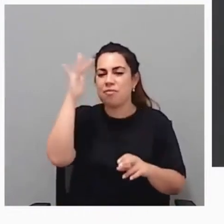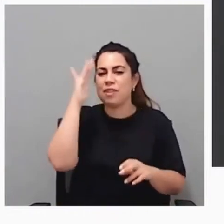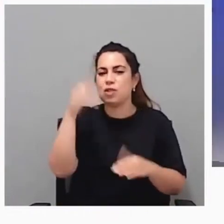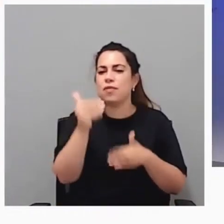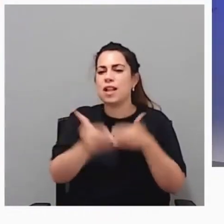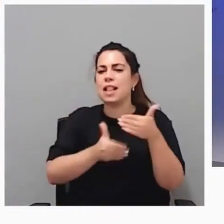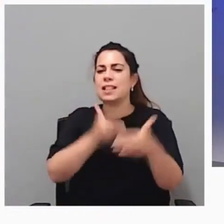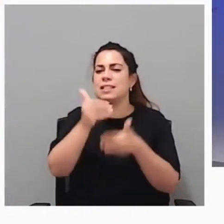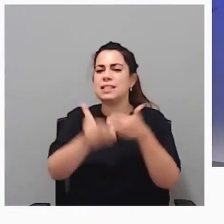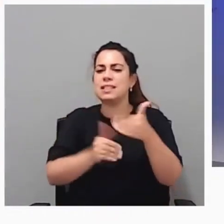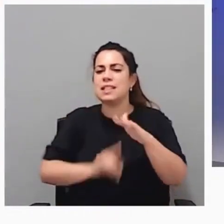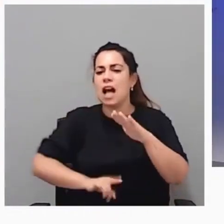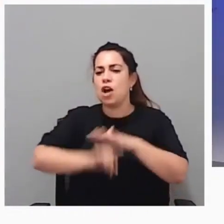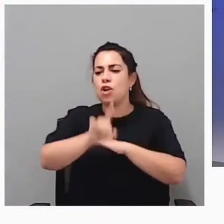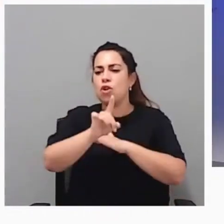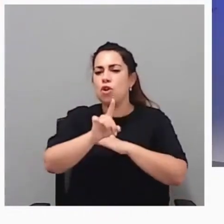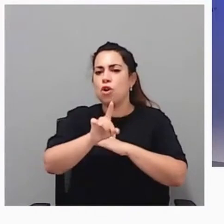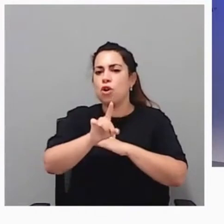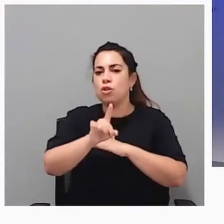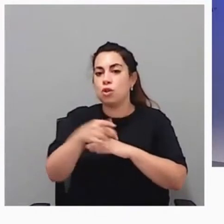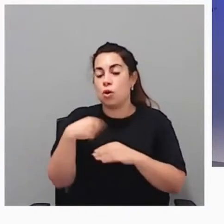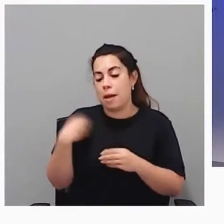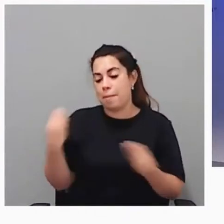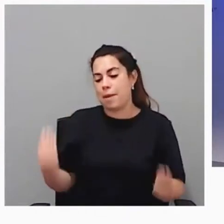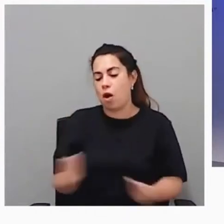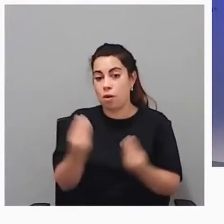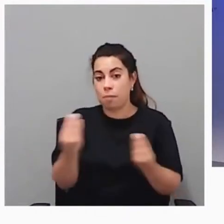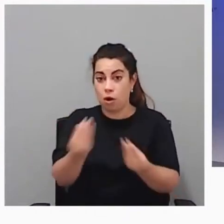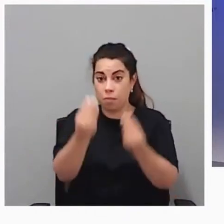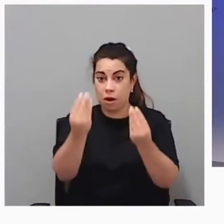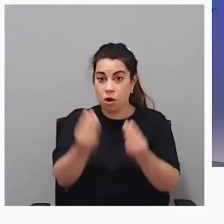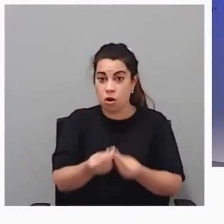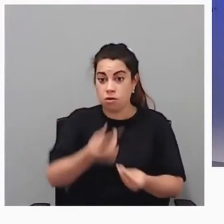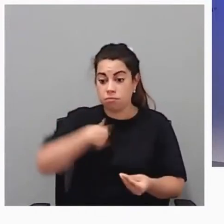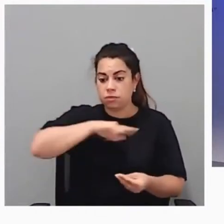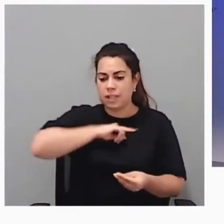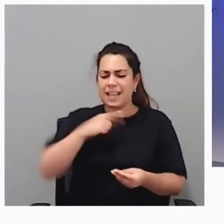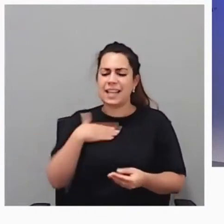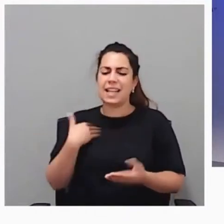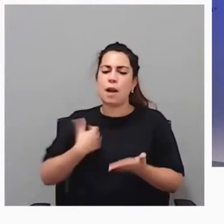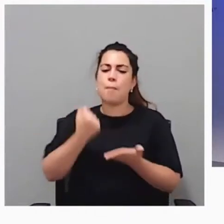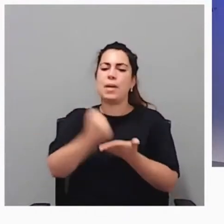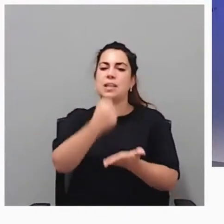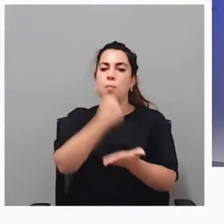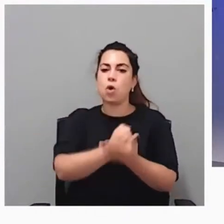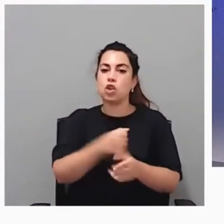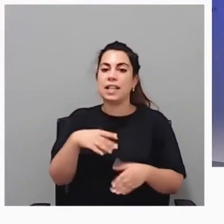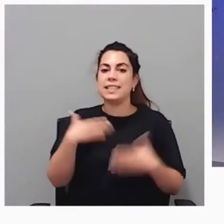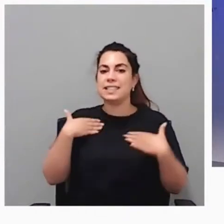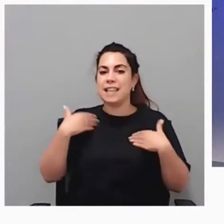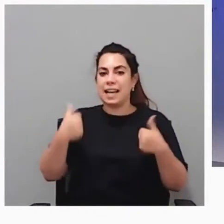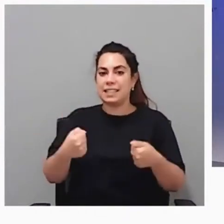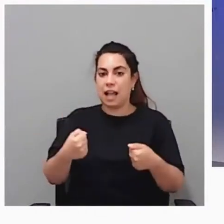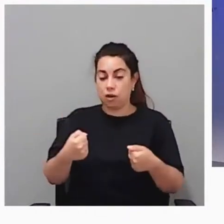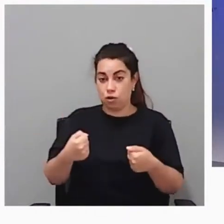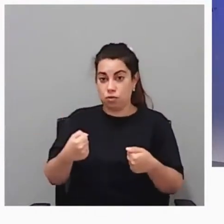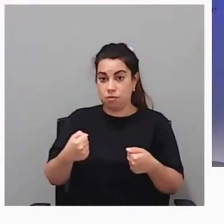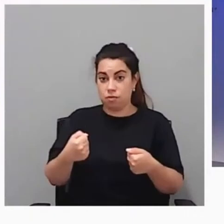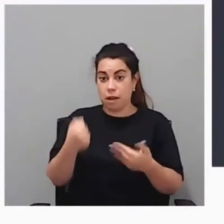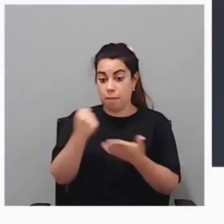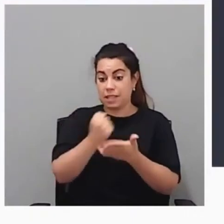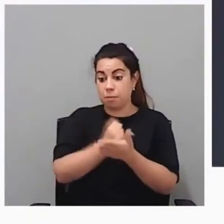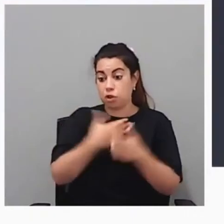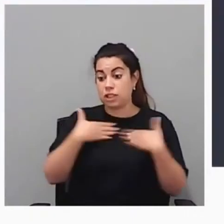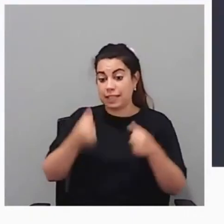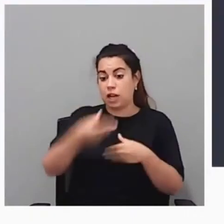de tener una mejora continua. Bueno, pues crear un pasaporte sanitario y ese pasaporte sanitario incluirlo en la carpeta de salud.